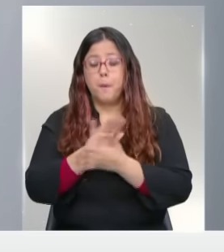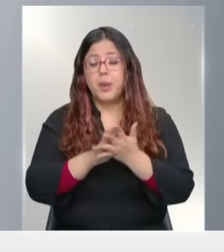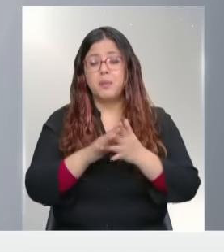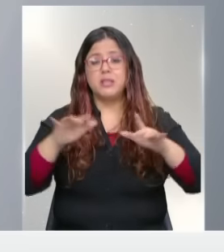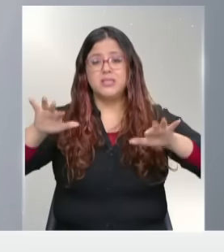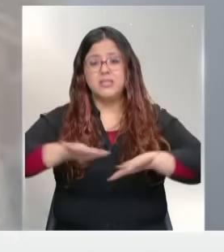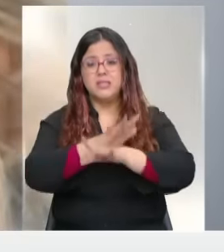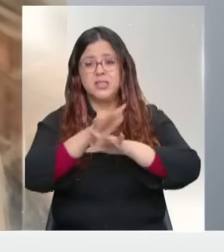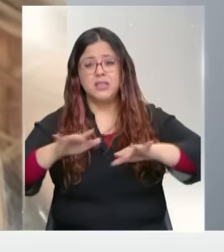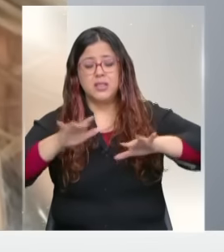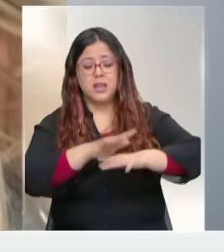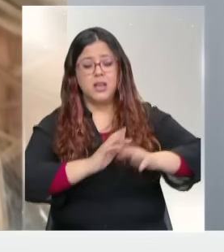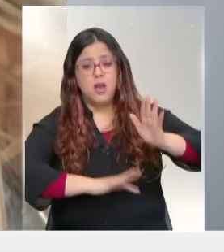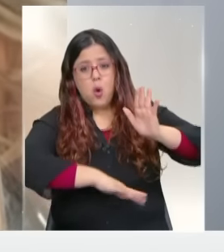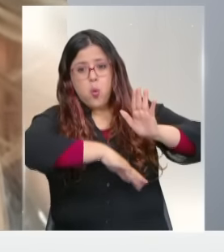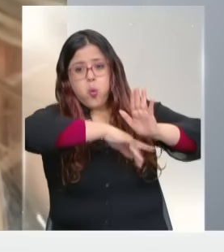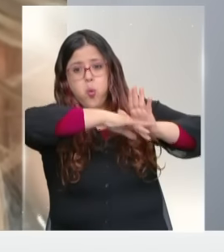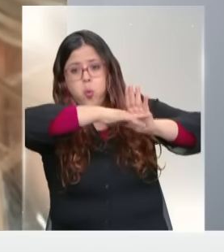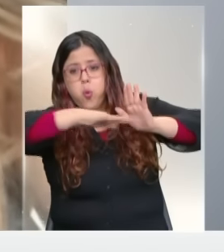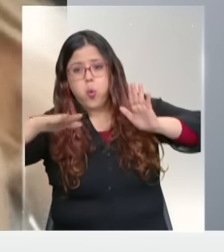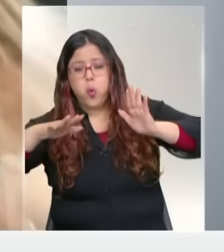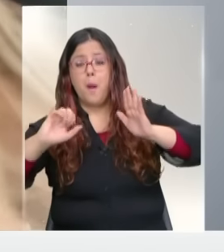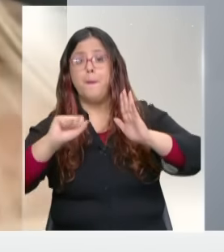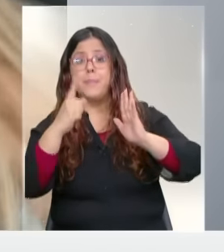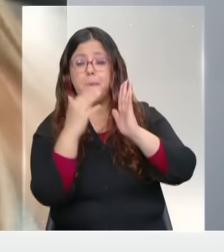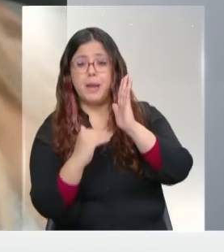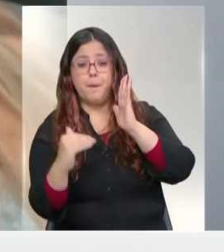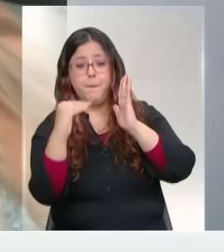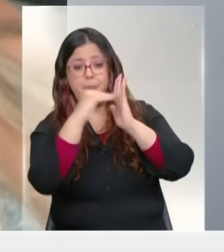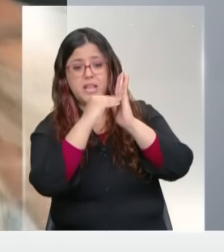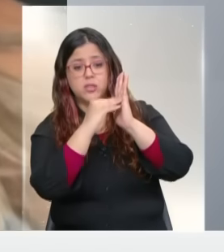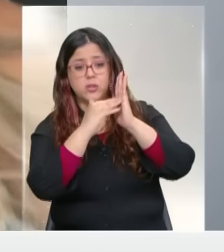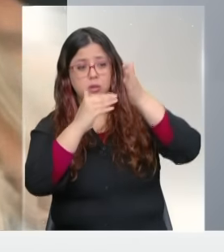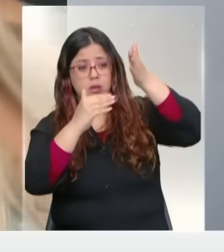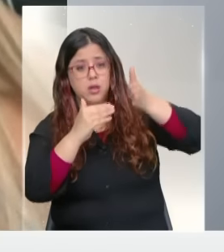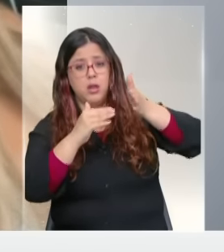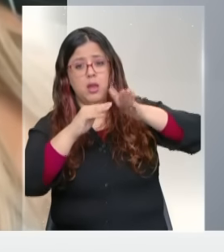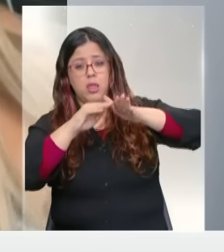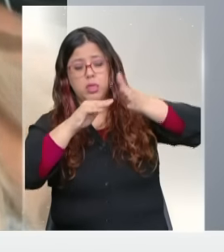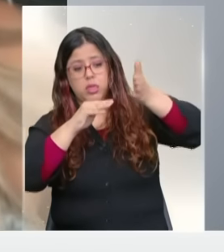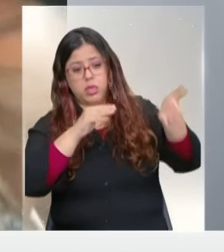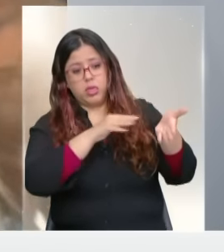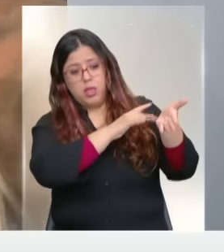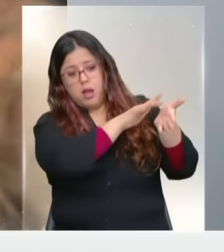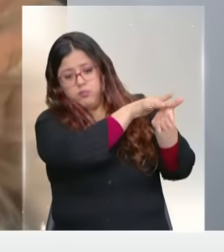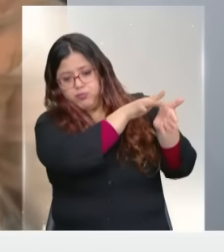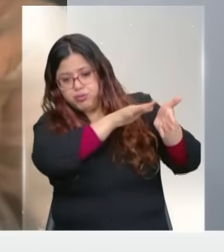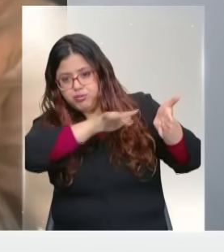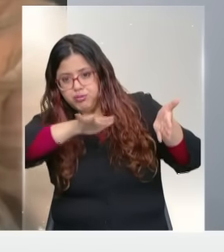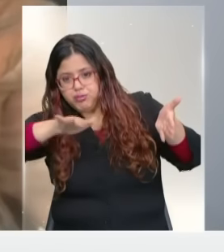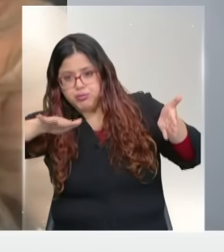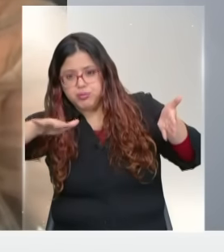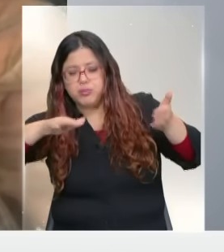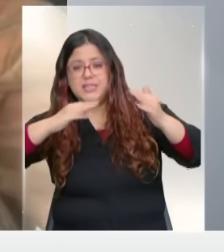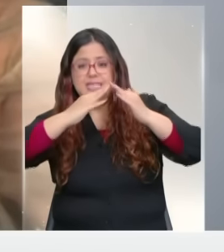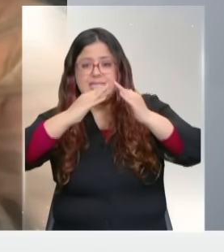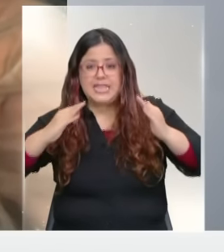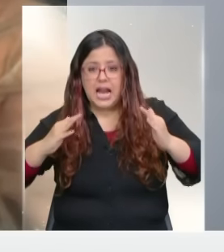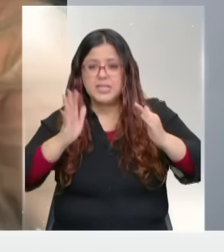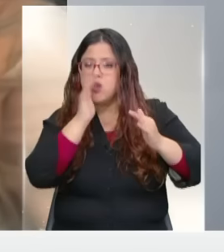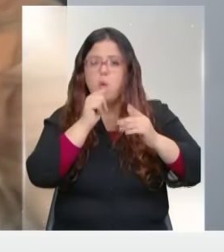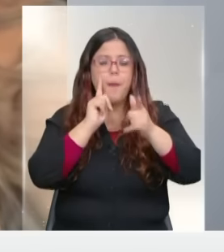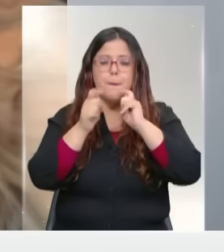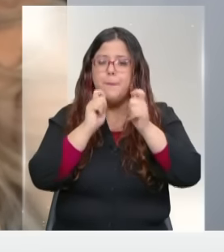agua mucho, las paredes del primer piso se caen y dejan pasar el agua y así la estructura de la casa no corre